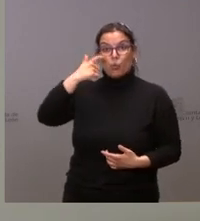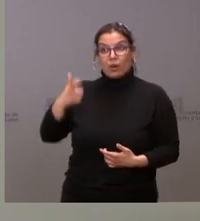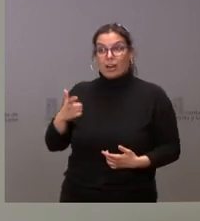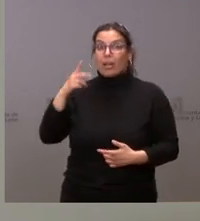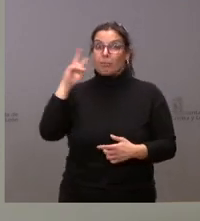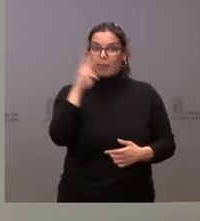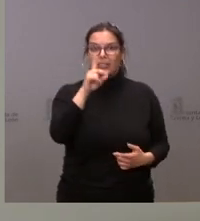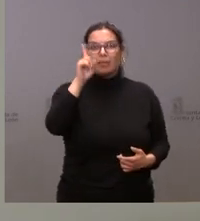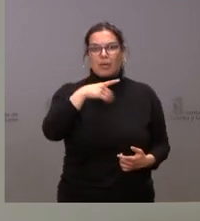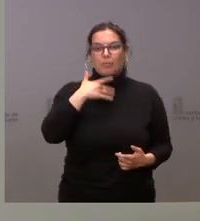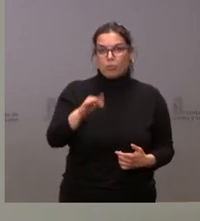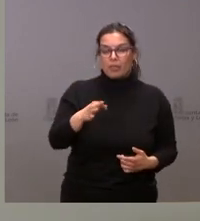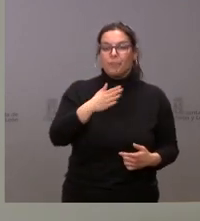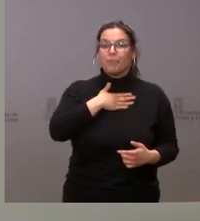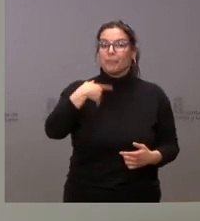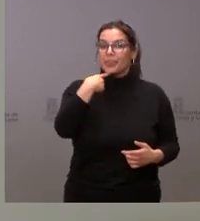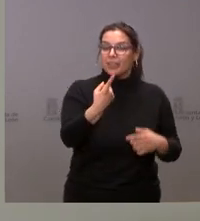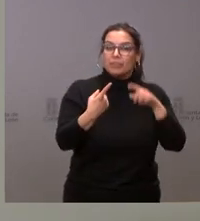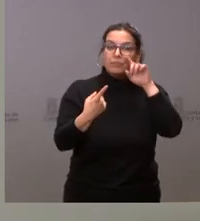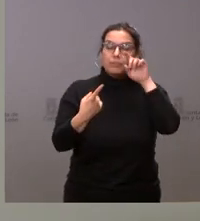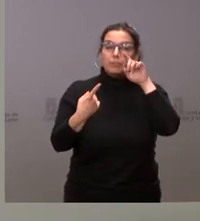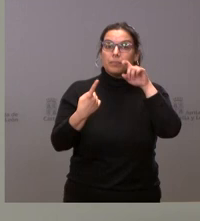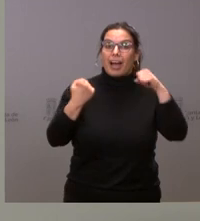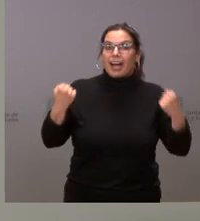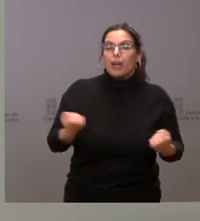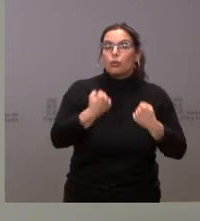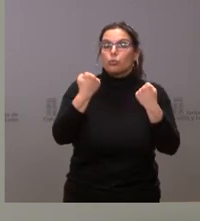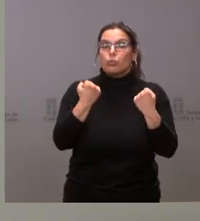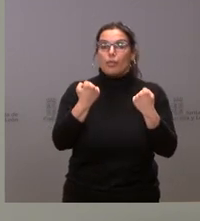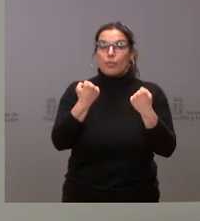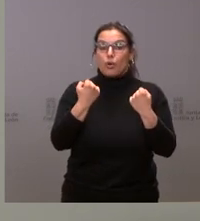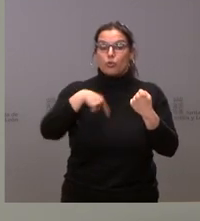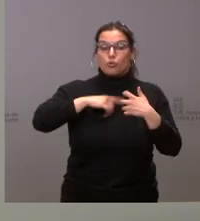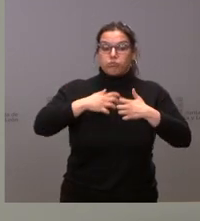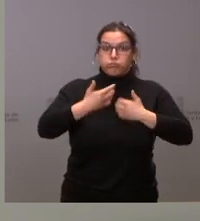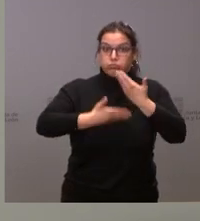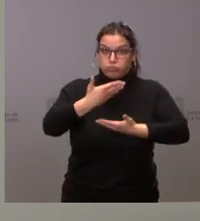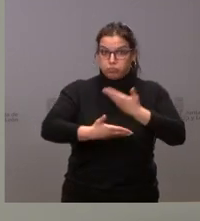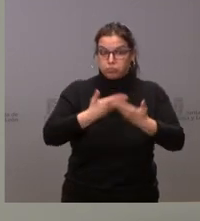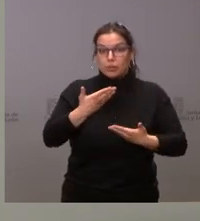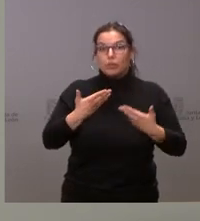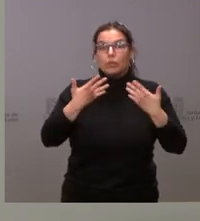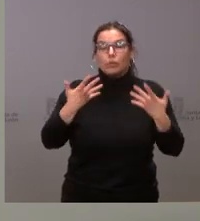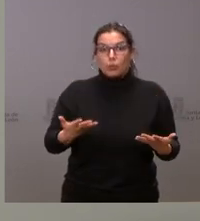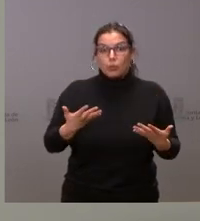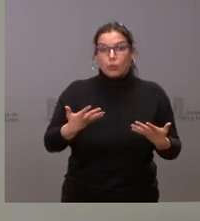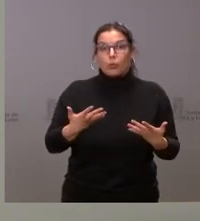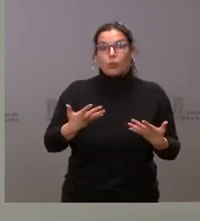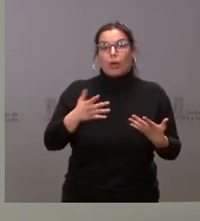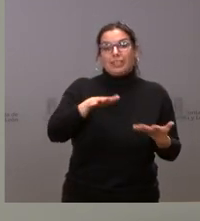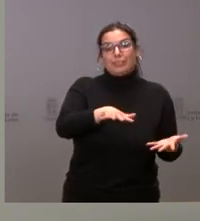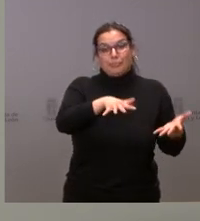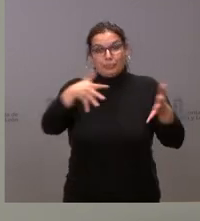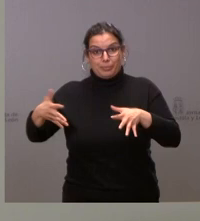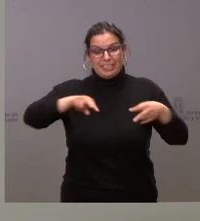disposición. Quiero señalarles que la guía de actuación que podamos poner en marcha es que estuviera traducida al ucraniano y,